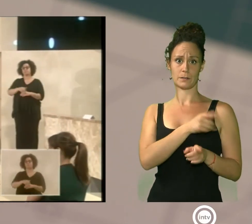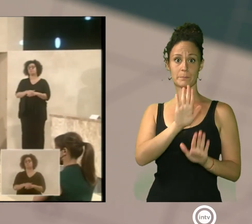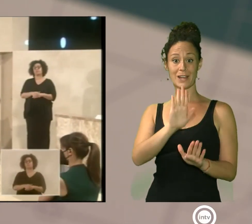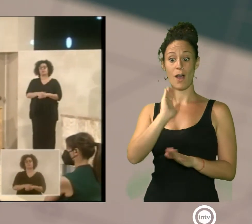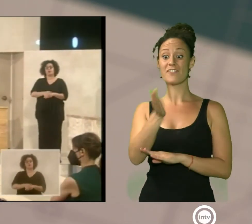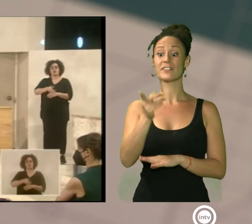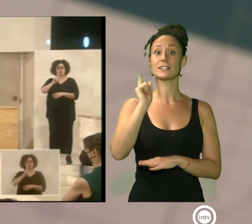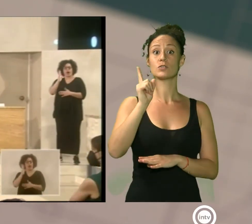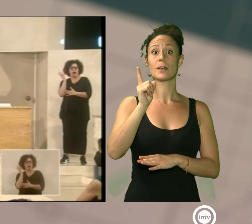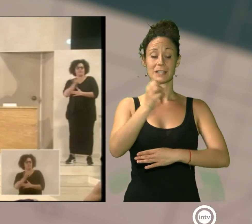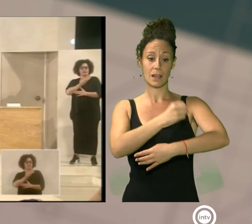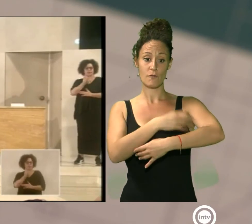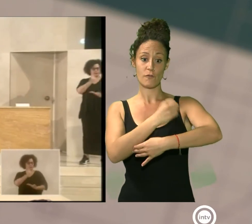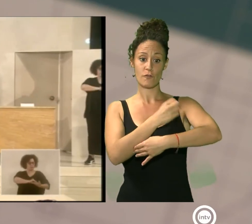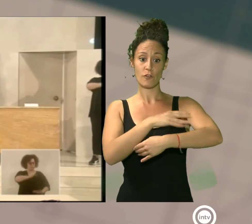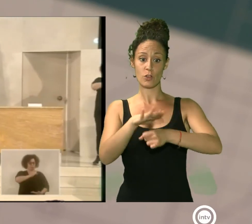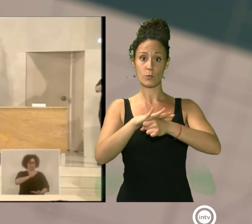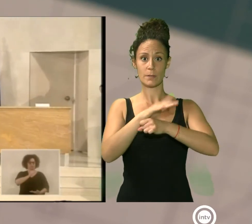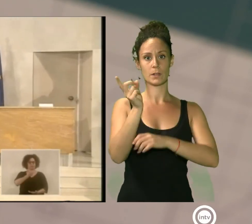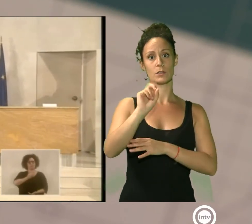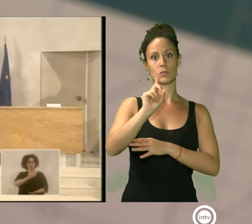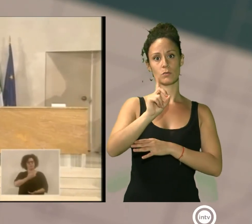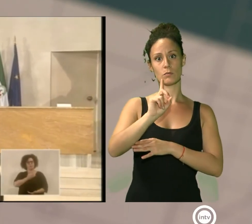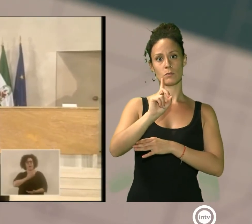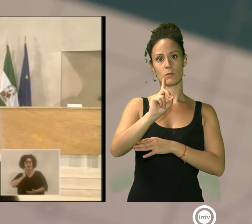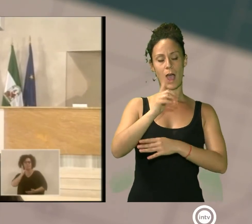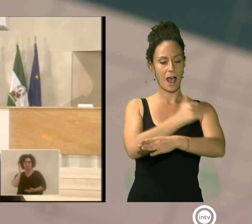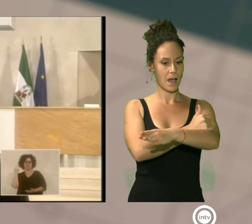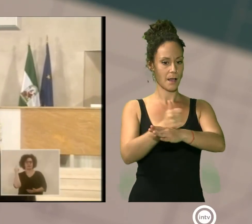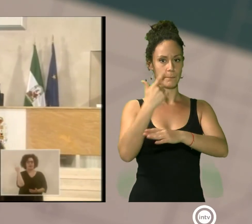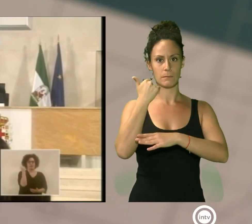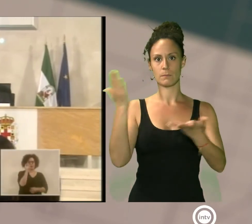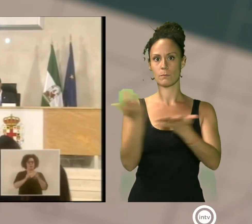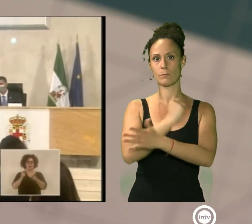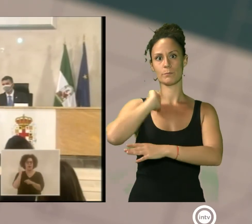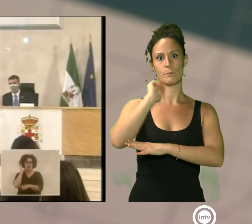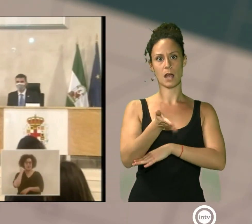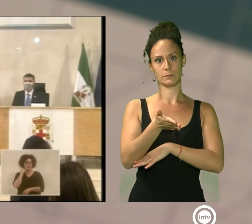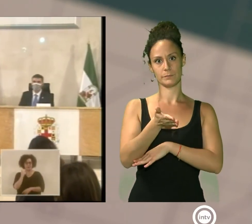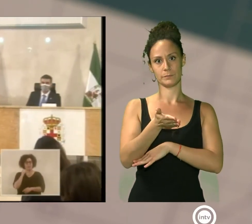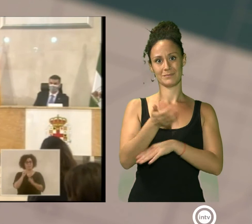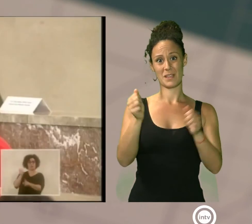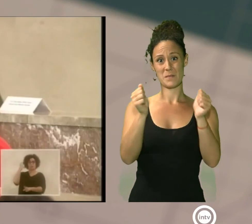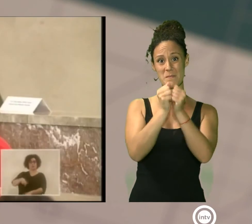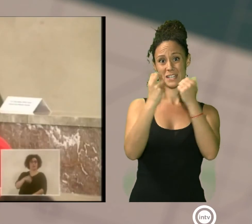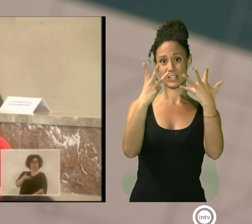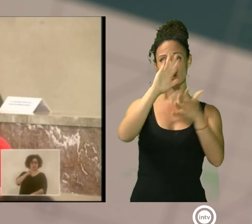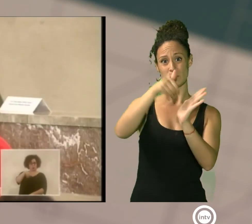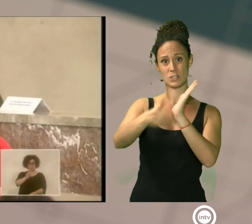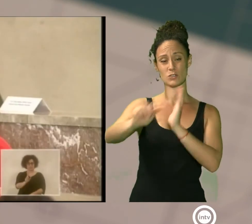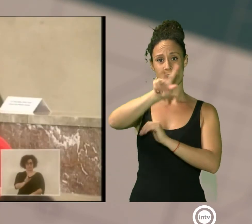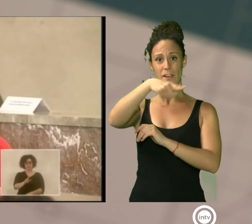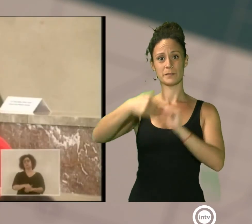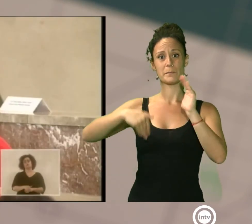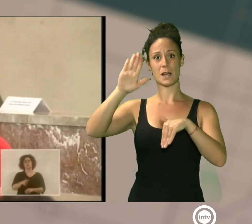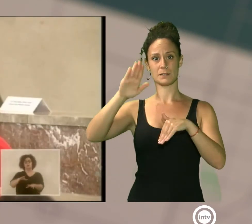a las arcas municipales, no está afectando a todos los almerienses, más casi 28 millones de euros. Desde que llegaron a la